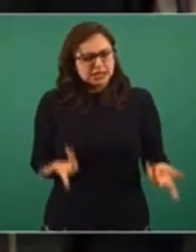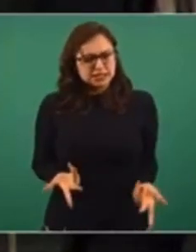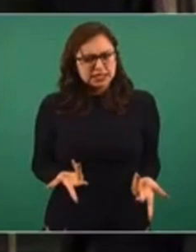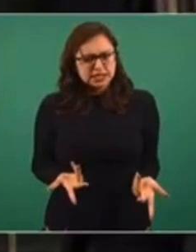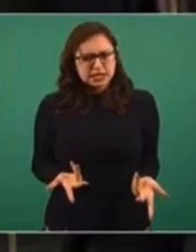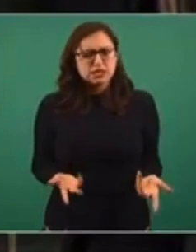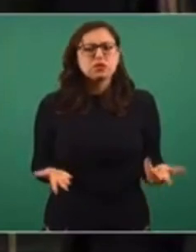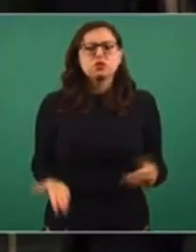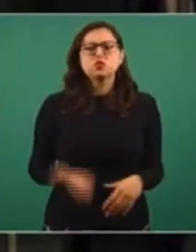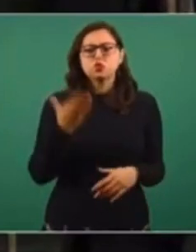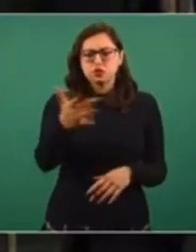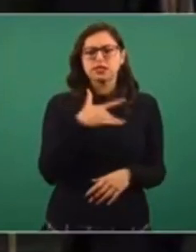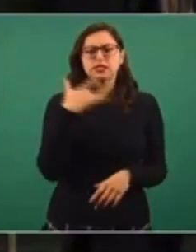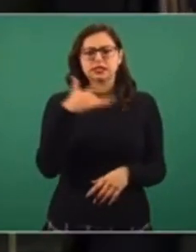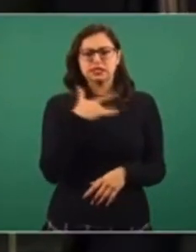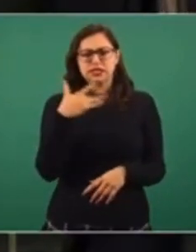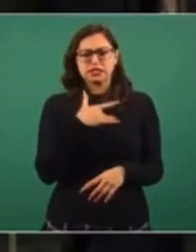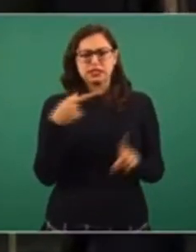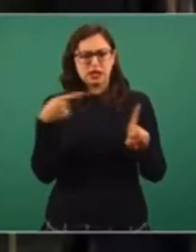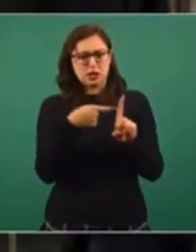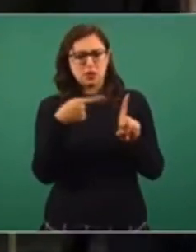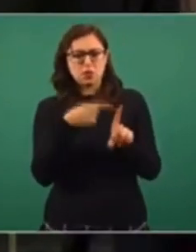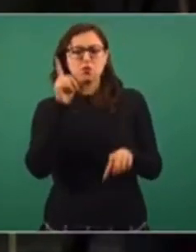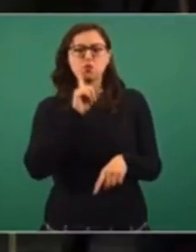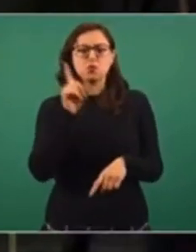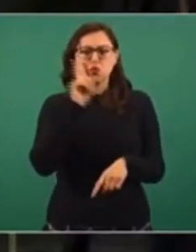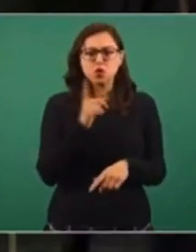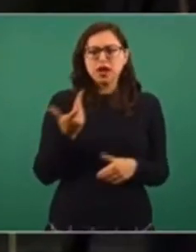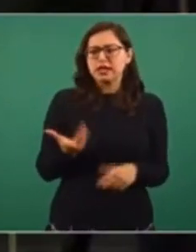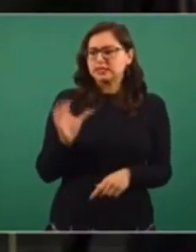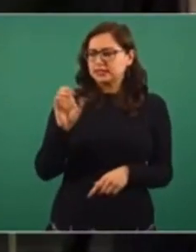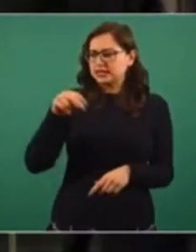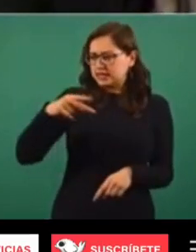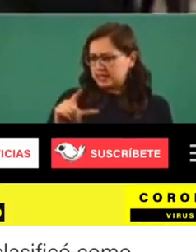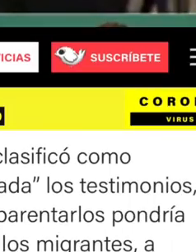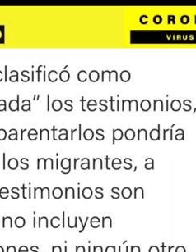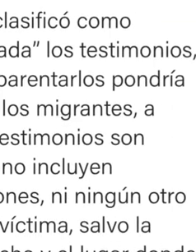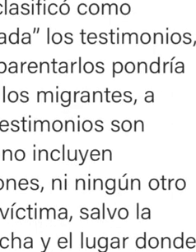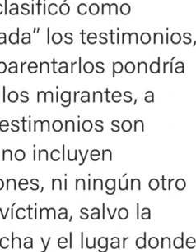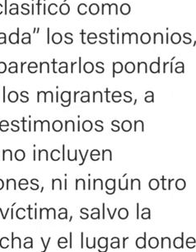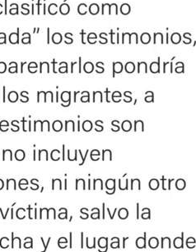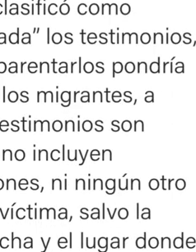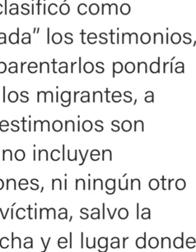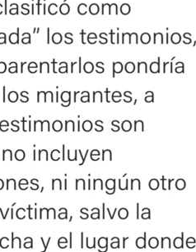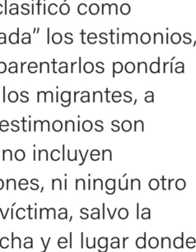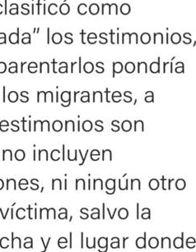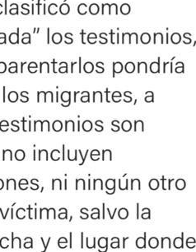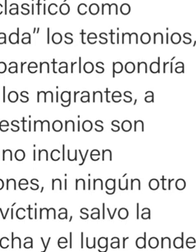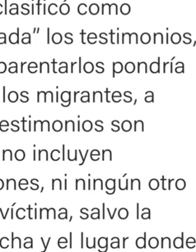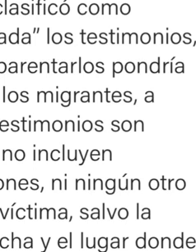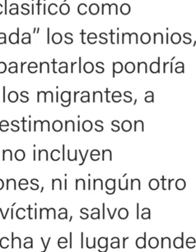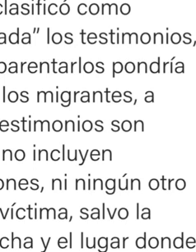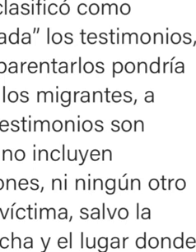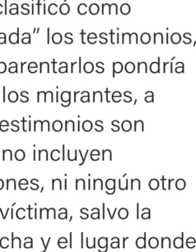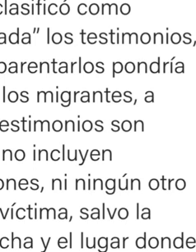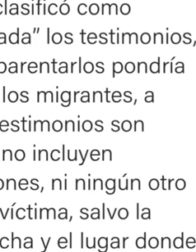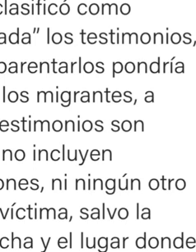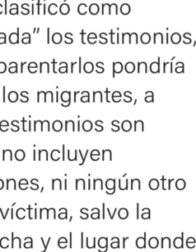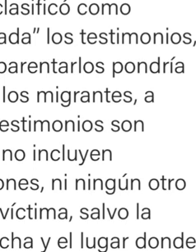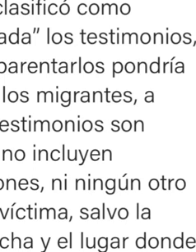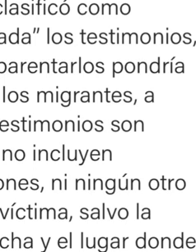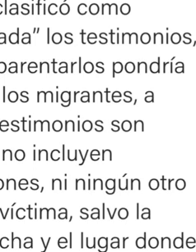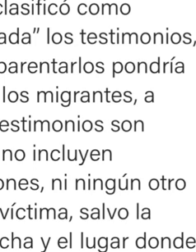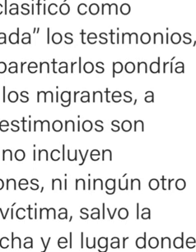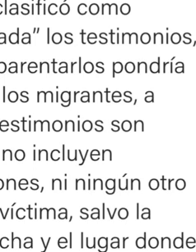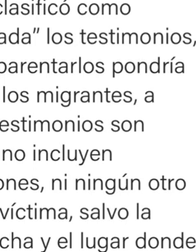está siendo la actuación de la CNDH en este momento si su actuar realmente está ayudando